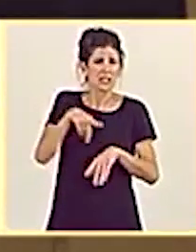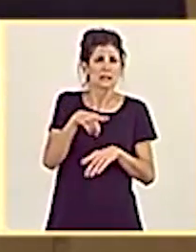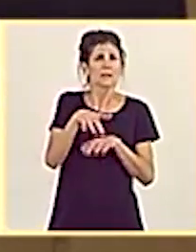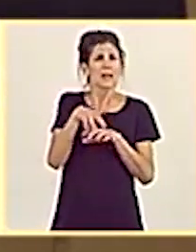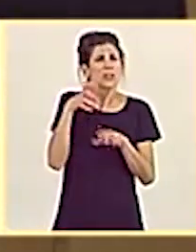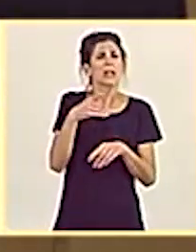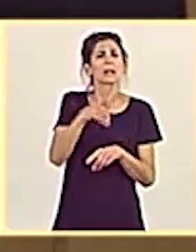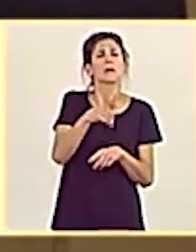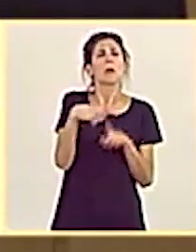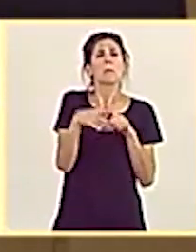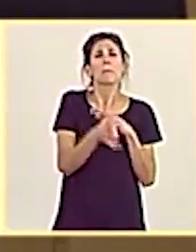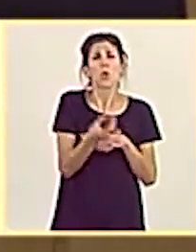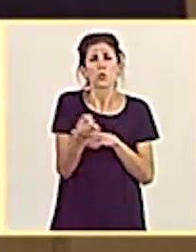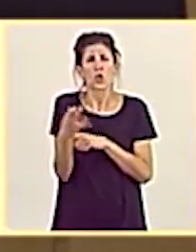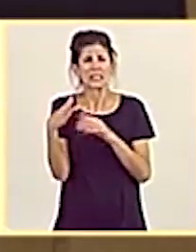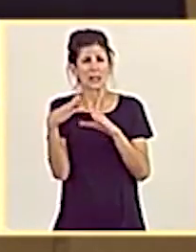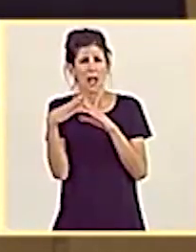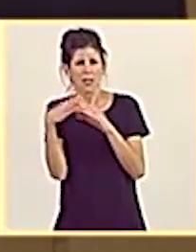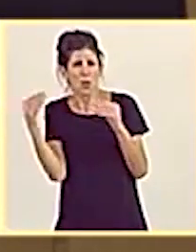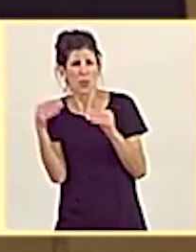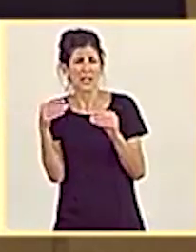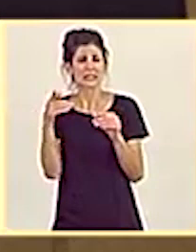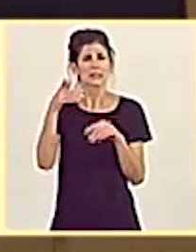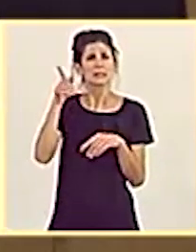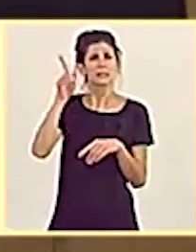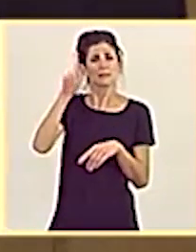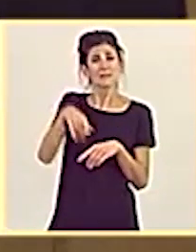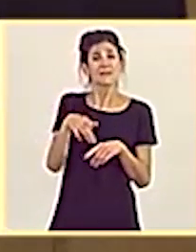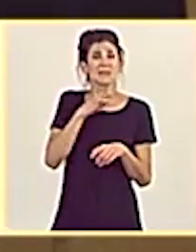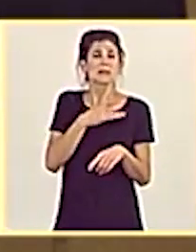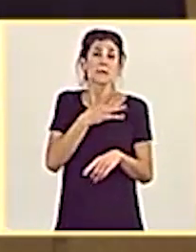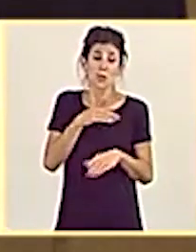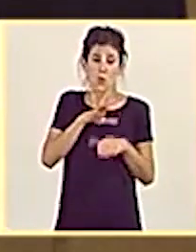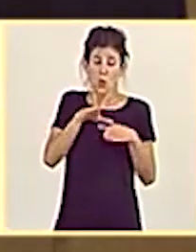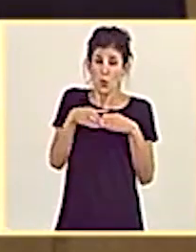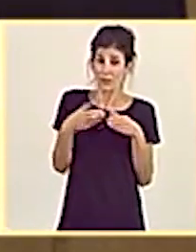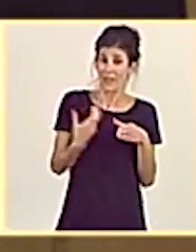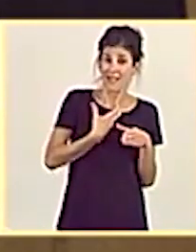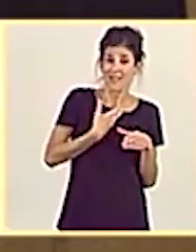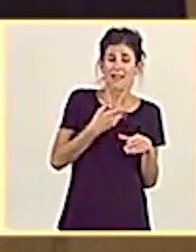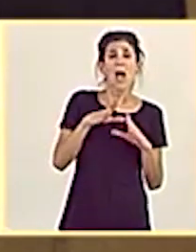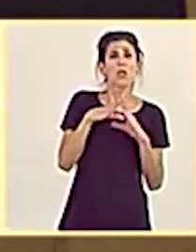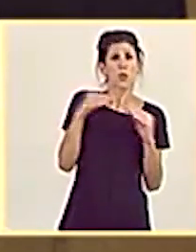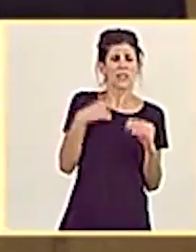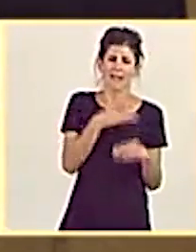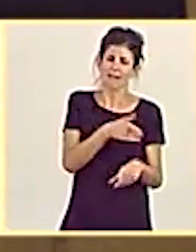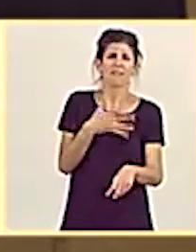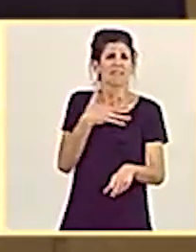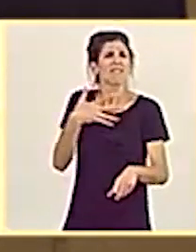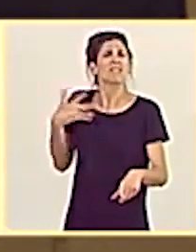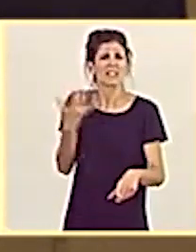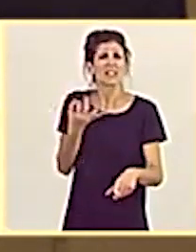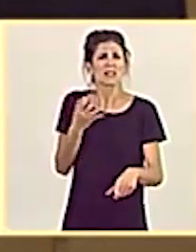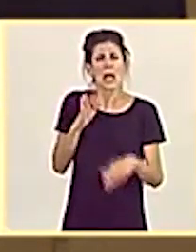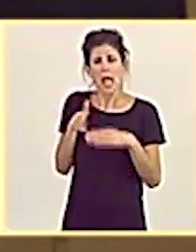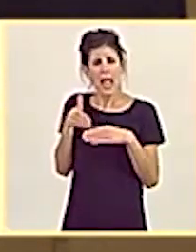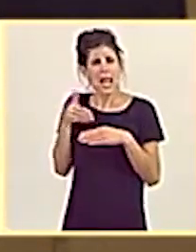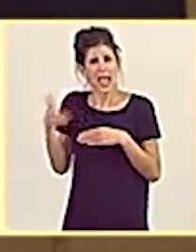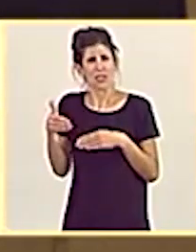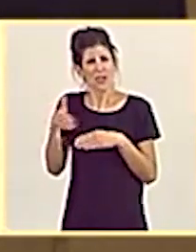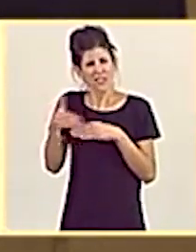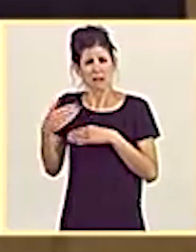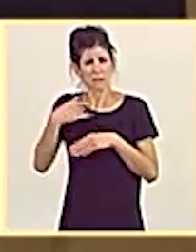productoras andaluzas. Pero la Junta de Andalucía prefiere, como en los últimos tiempos, ponerse al lado de los grandes